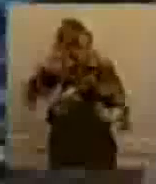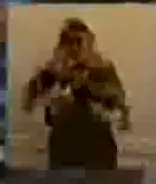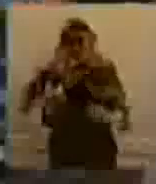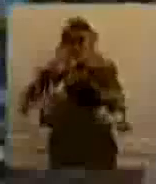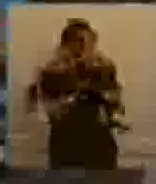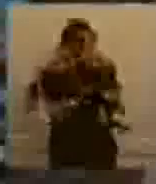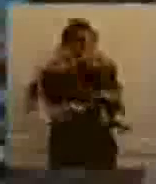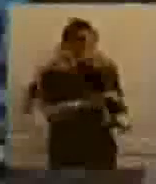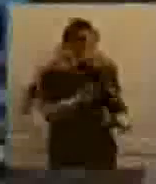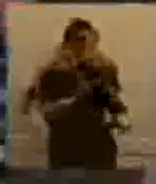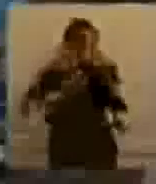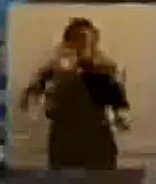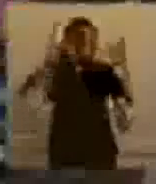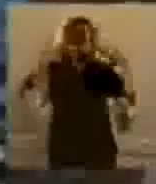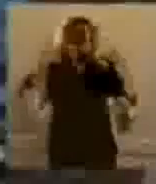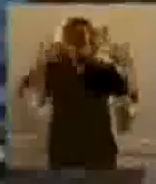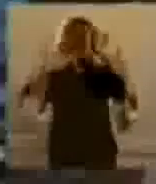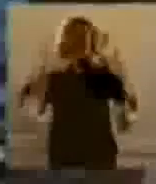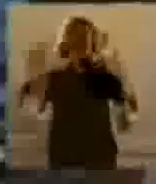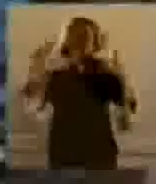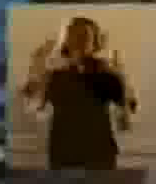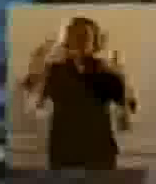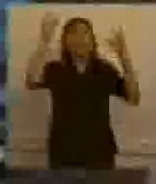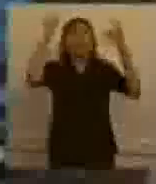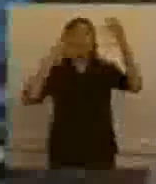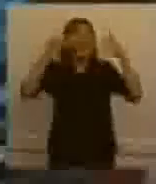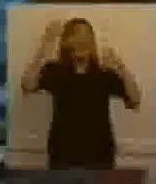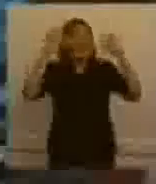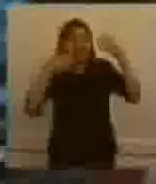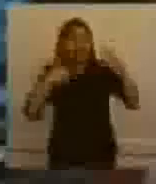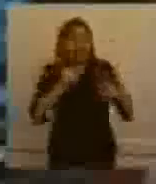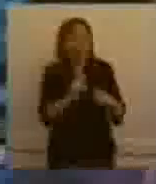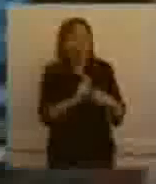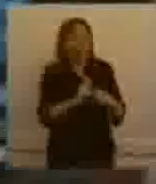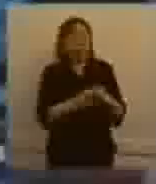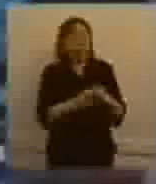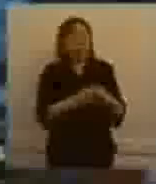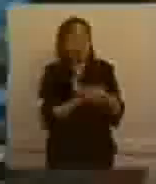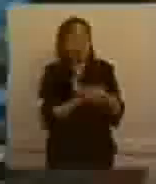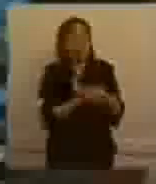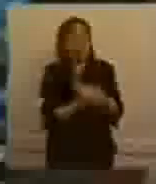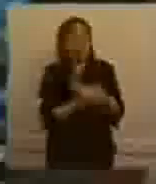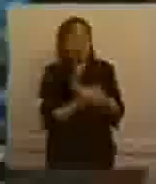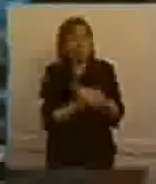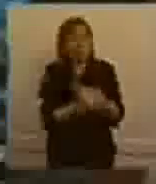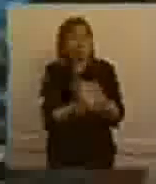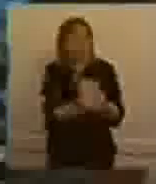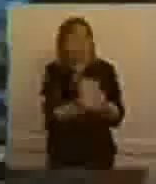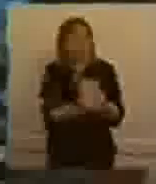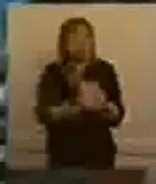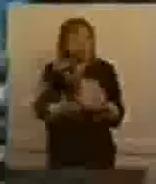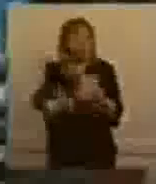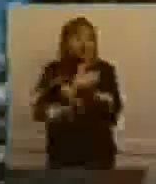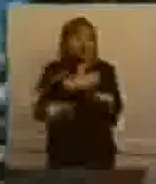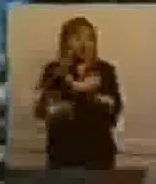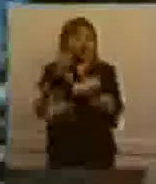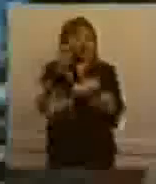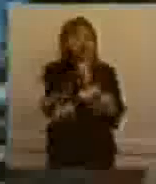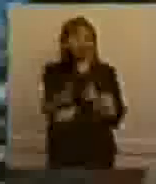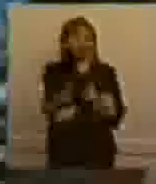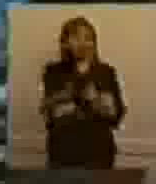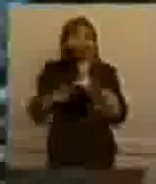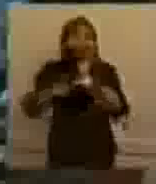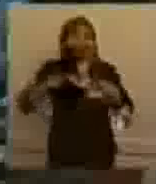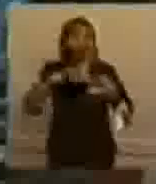viento, cuando no es viento la nieve, cuando no es el viento es el frío, así que bueno, pero bueno, pero estamos felices de vivir ahí, no nos vamos por nada del mundo, así que